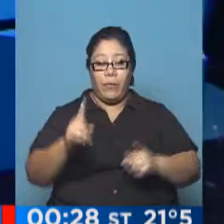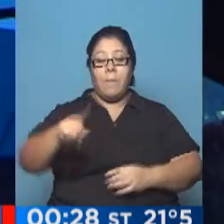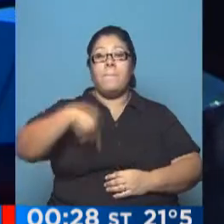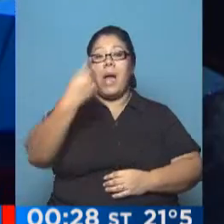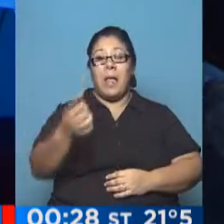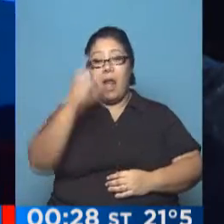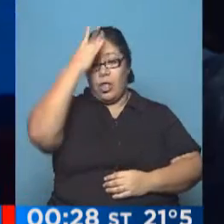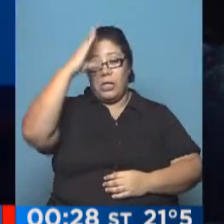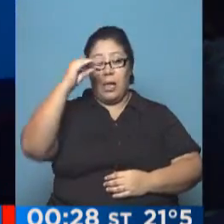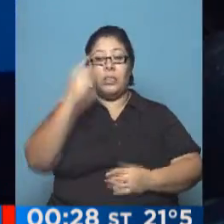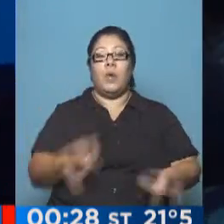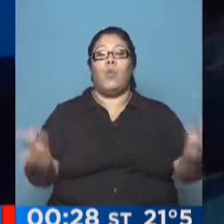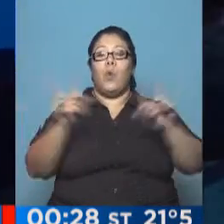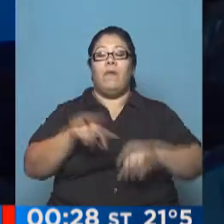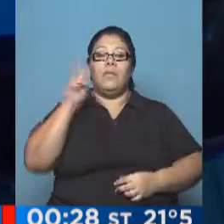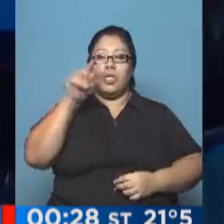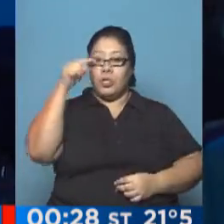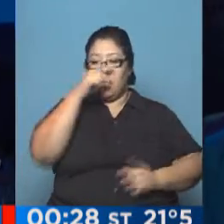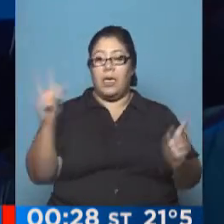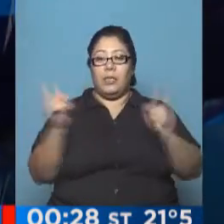volvemos con más Visión 7 Resumen. Que estén bien.